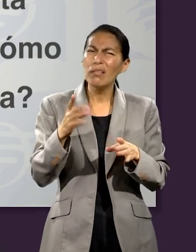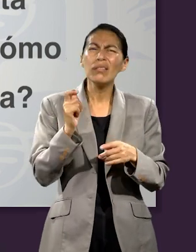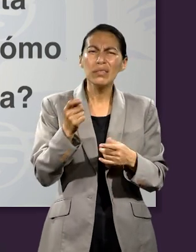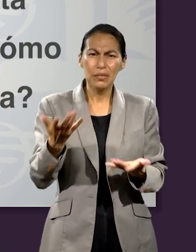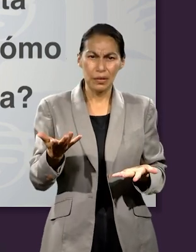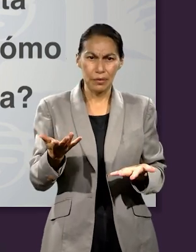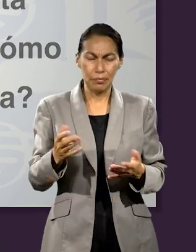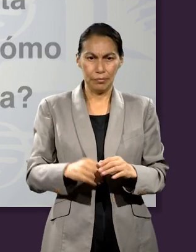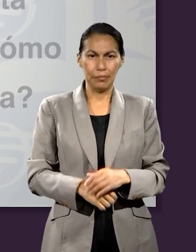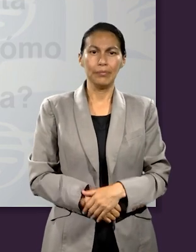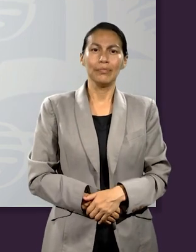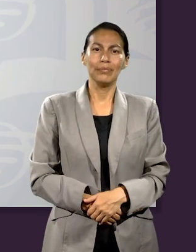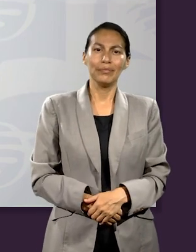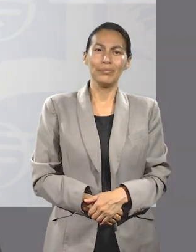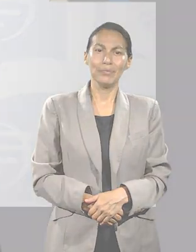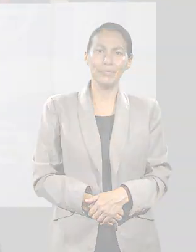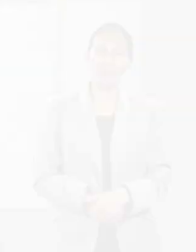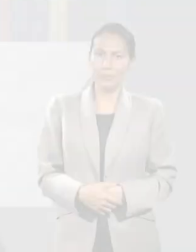experto.